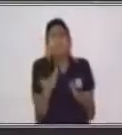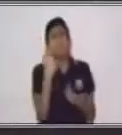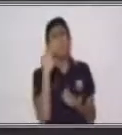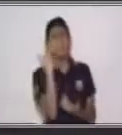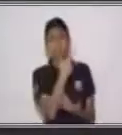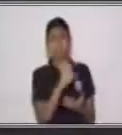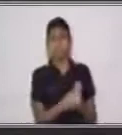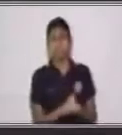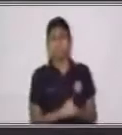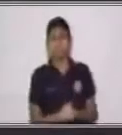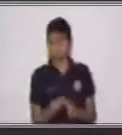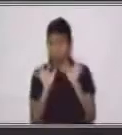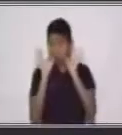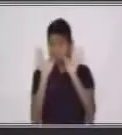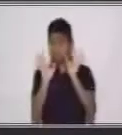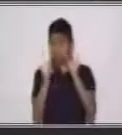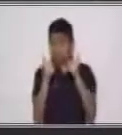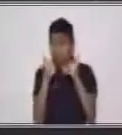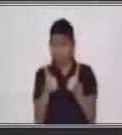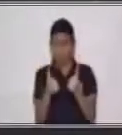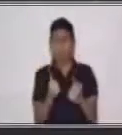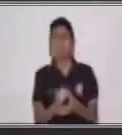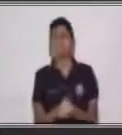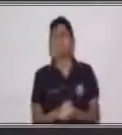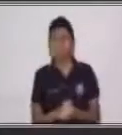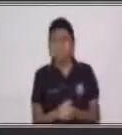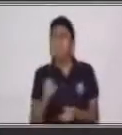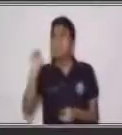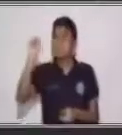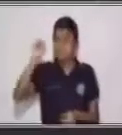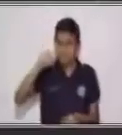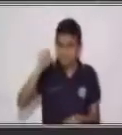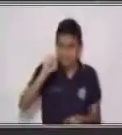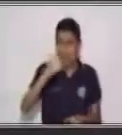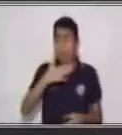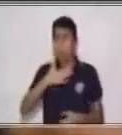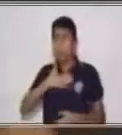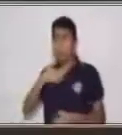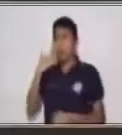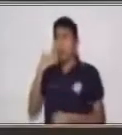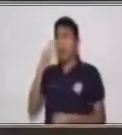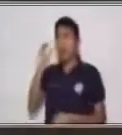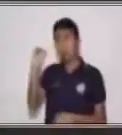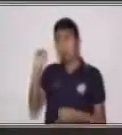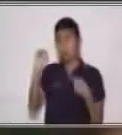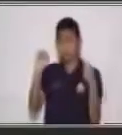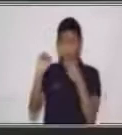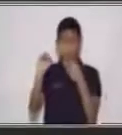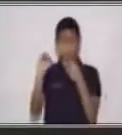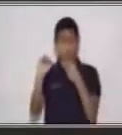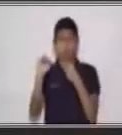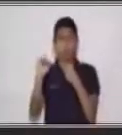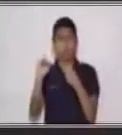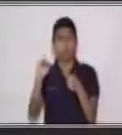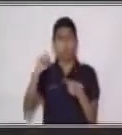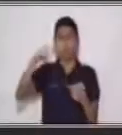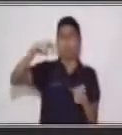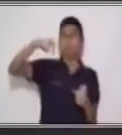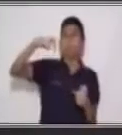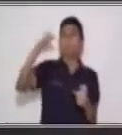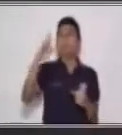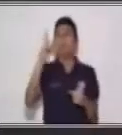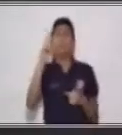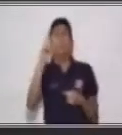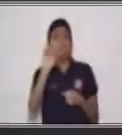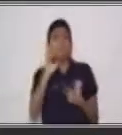Ah, muy bien. Sí, mi abuelo Pedro a